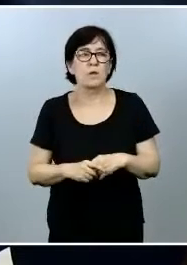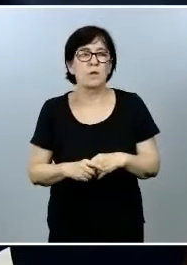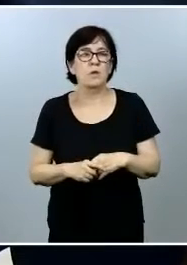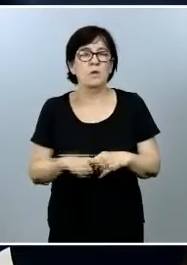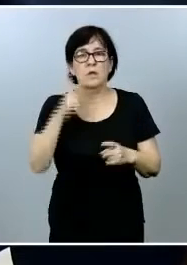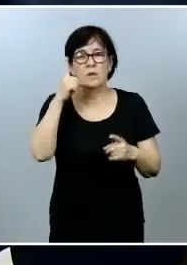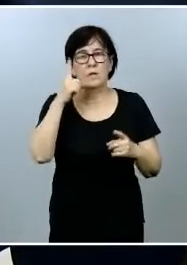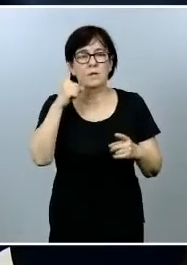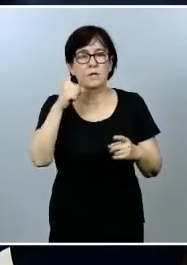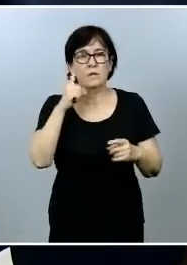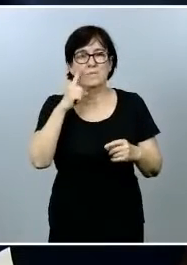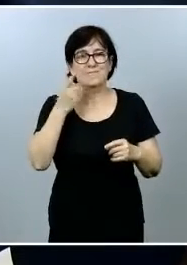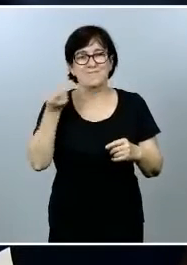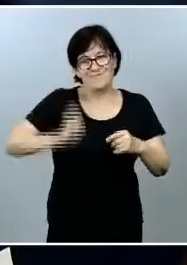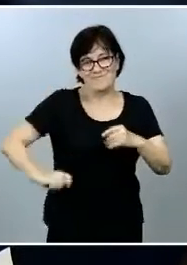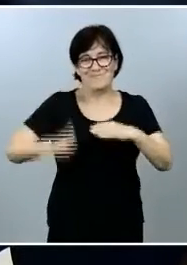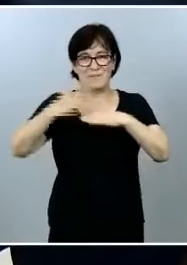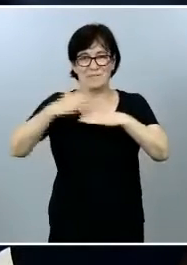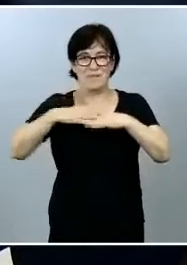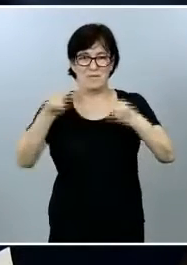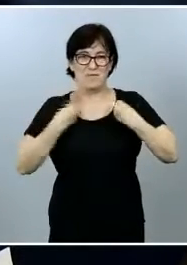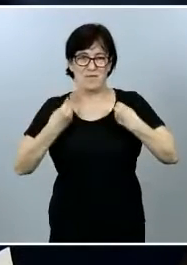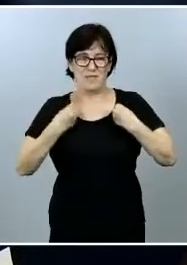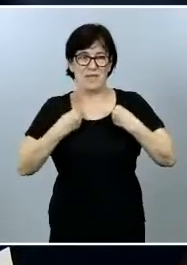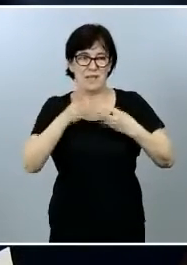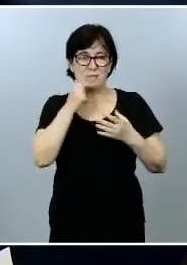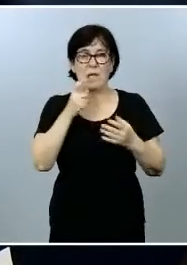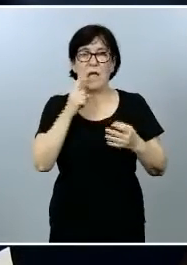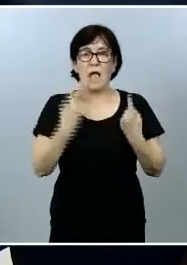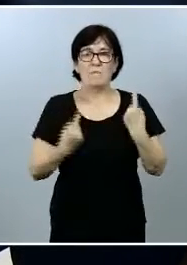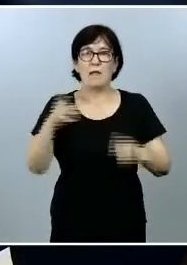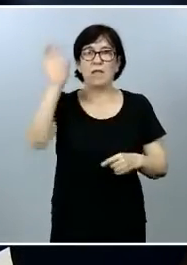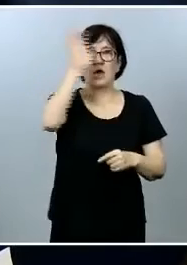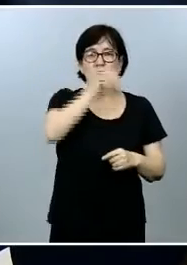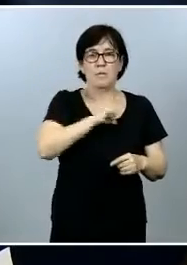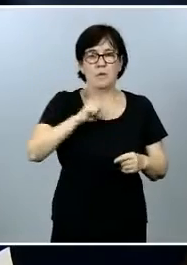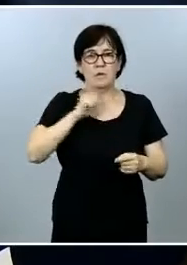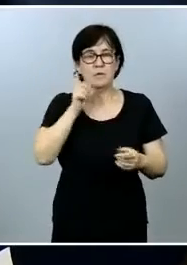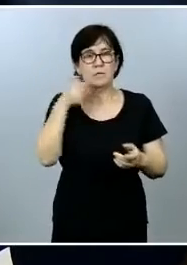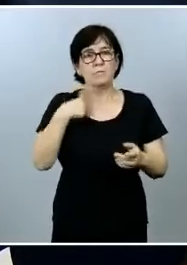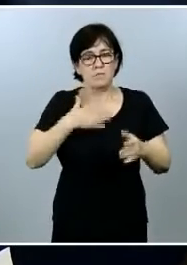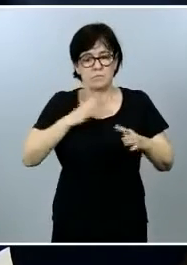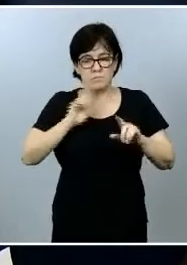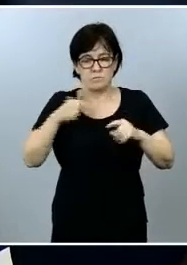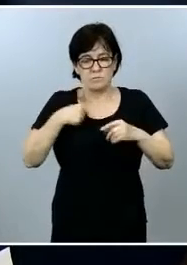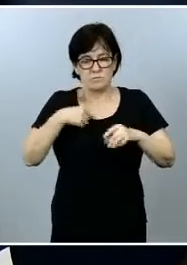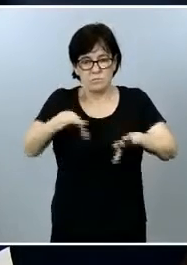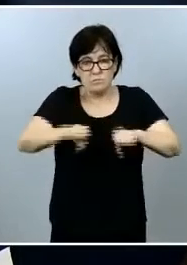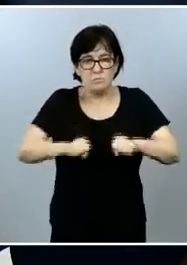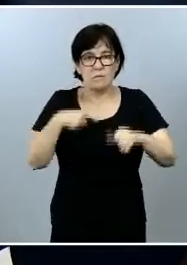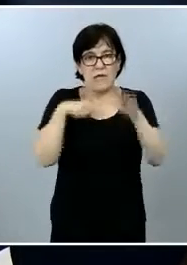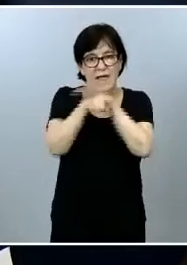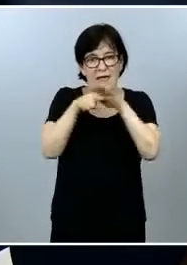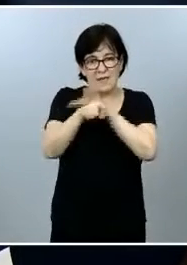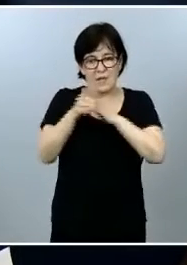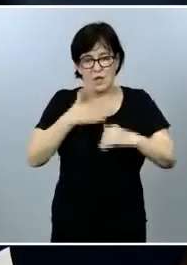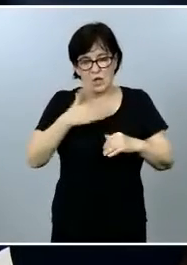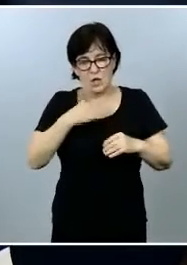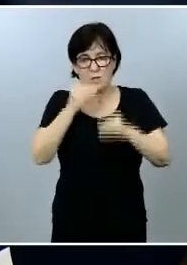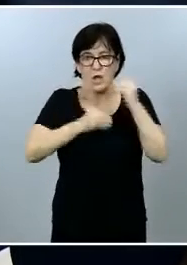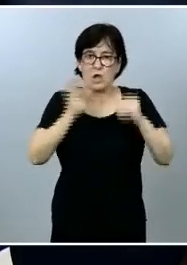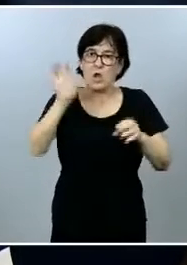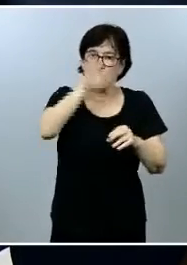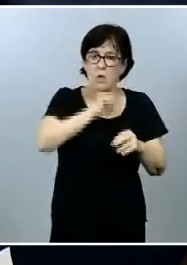ingreso mínimo vital hay varias comunidades autónomas que reclaman la gestión del ingreso mínimo vital porque dicen que ya han